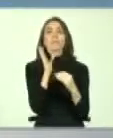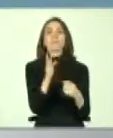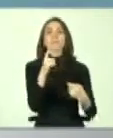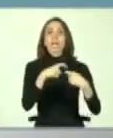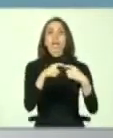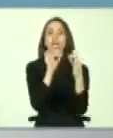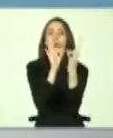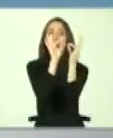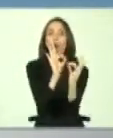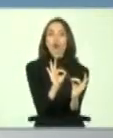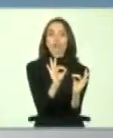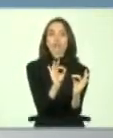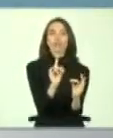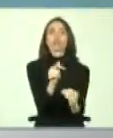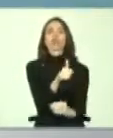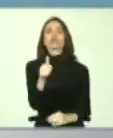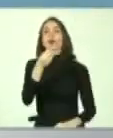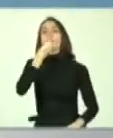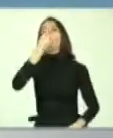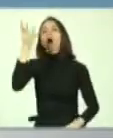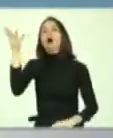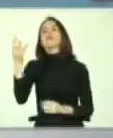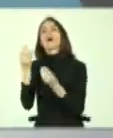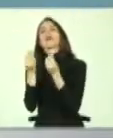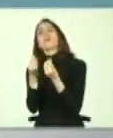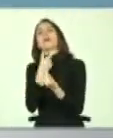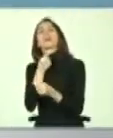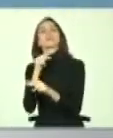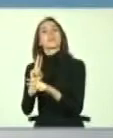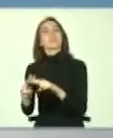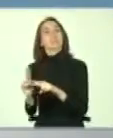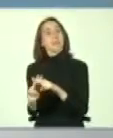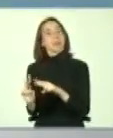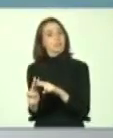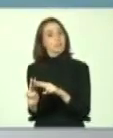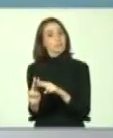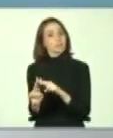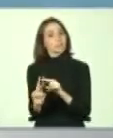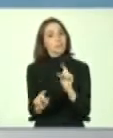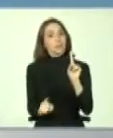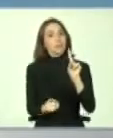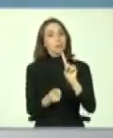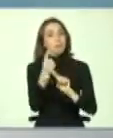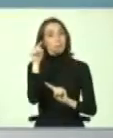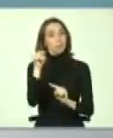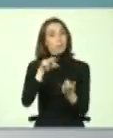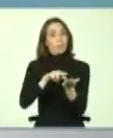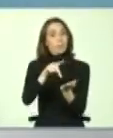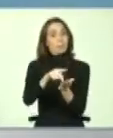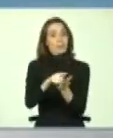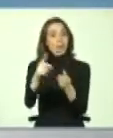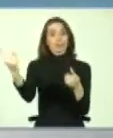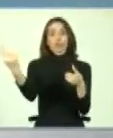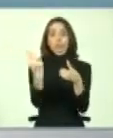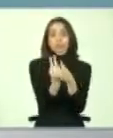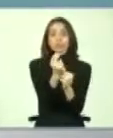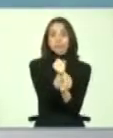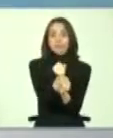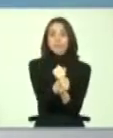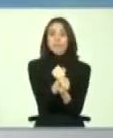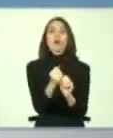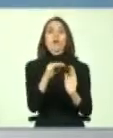más que la enunciación de buenas intenciones. Fue el primer paso para probar que un programa de inclusión